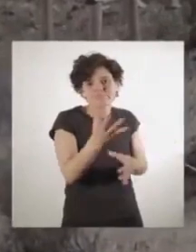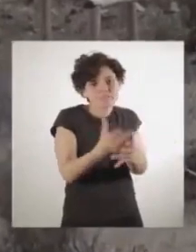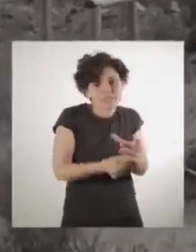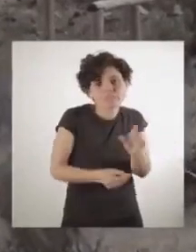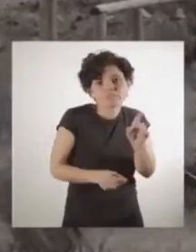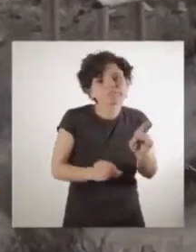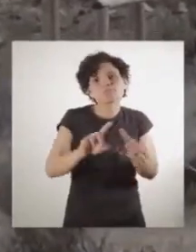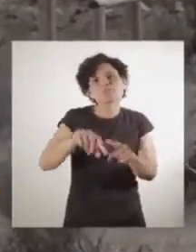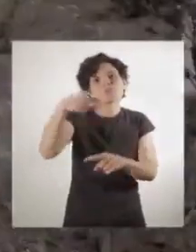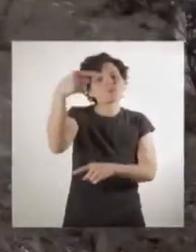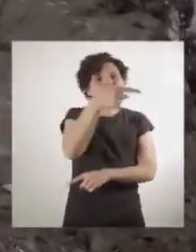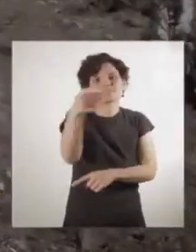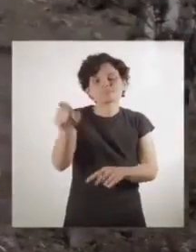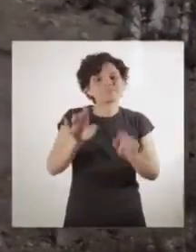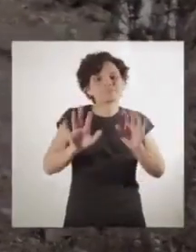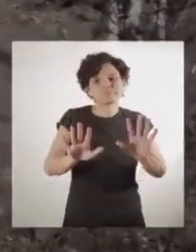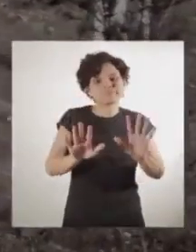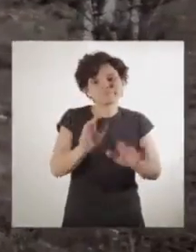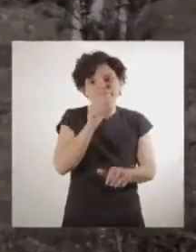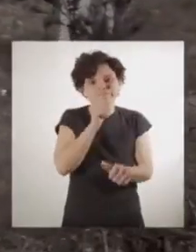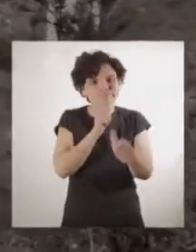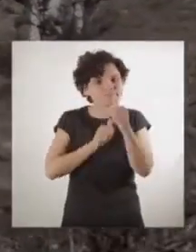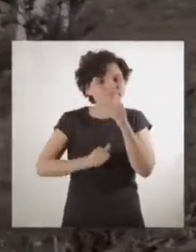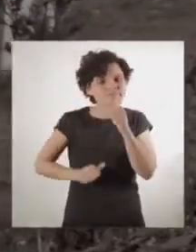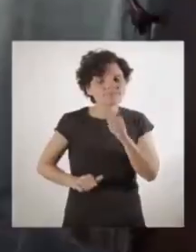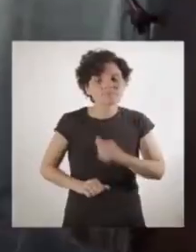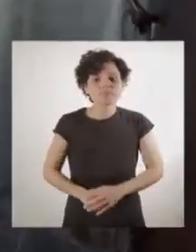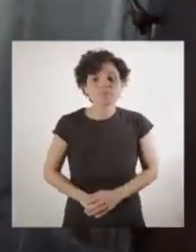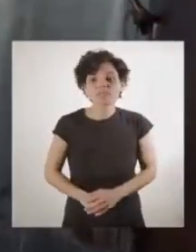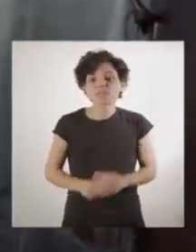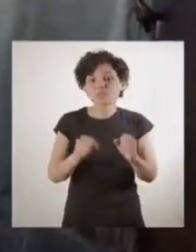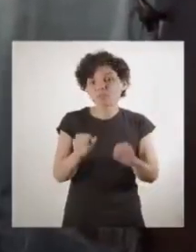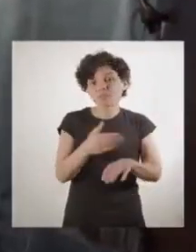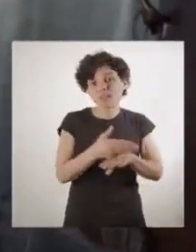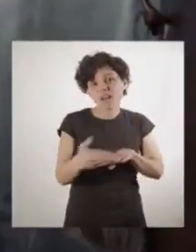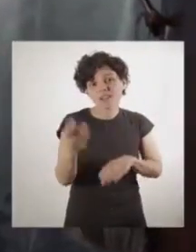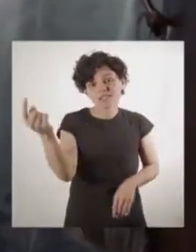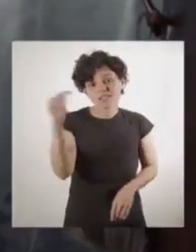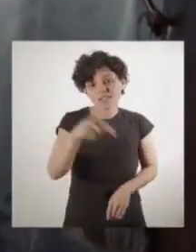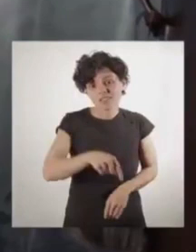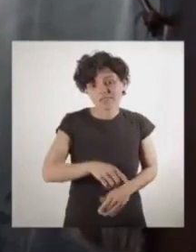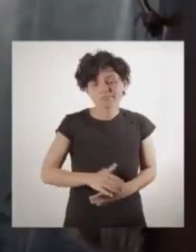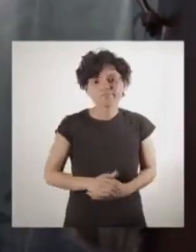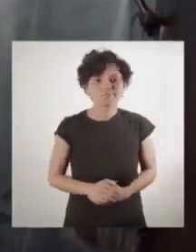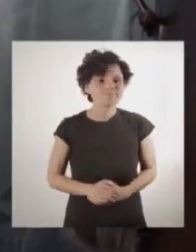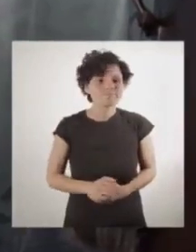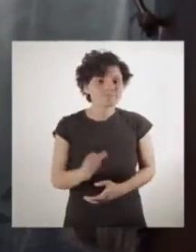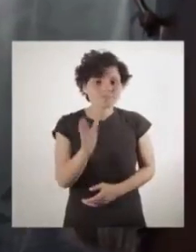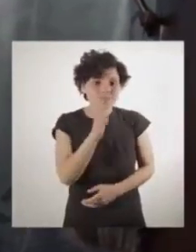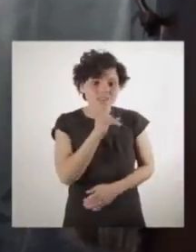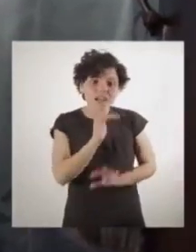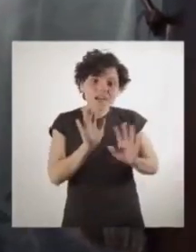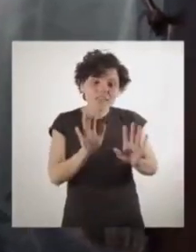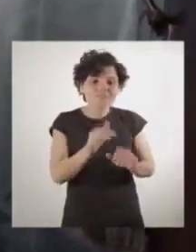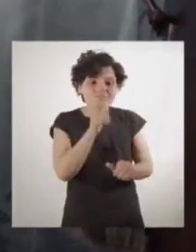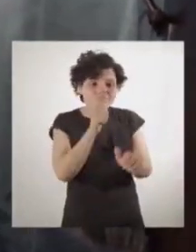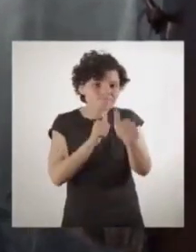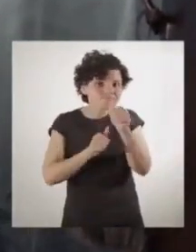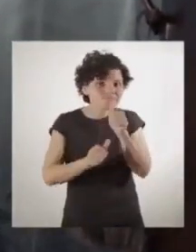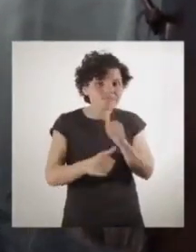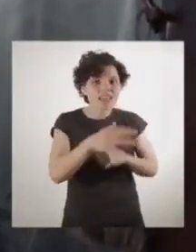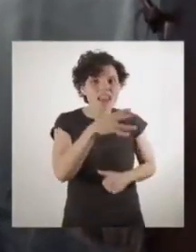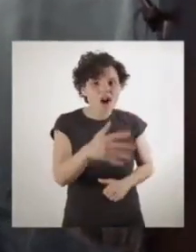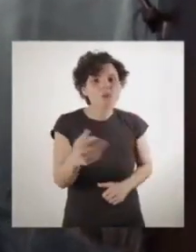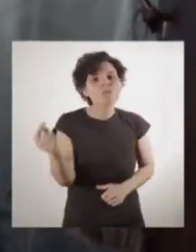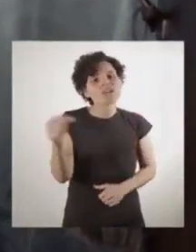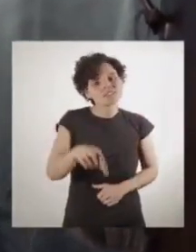o si no, esperar hasta la semana que viene. Puede que llegue más tarde, si no hay que esperar hasta